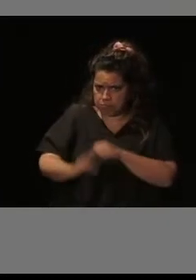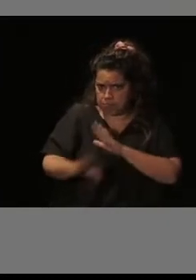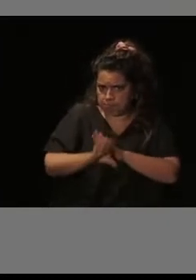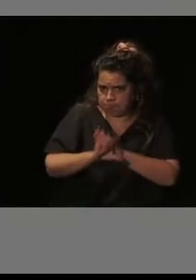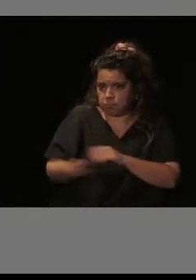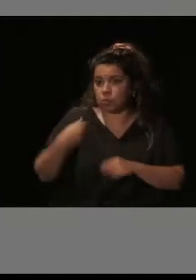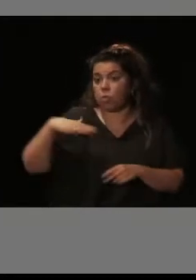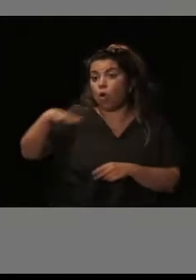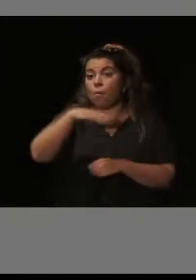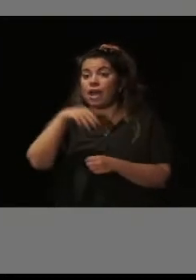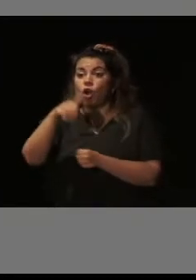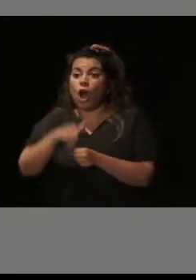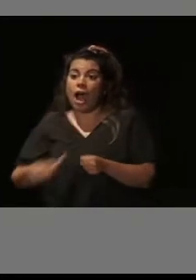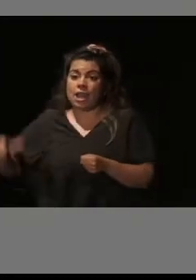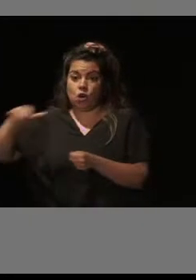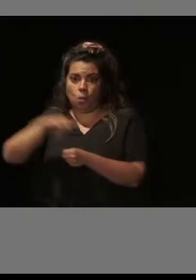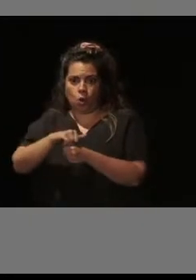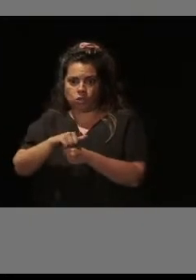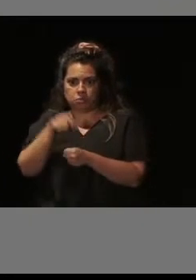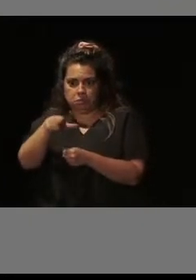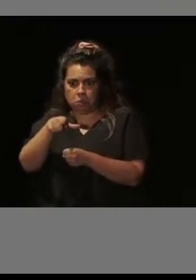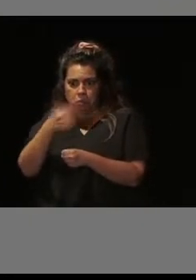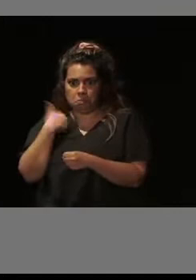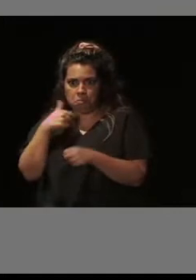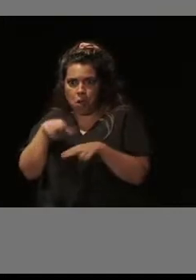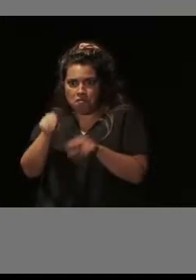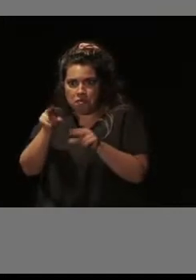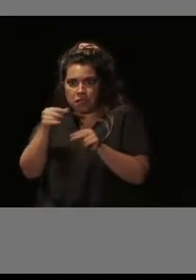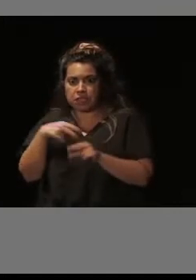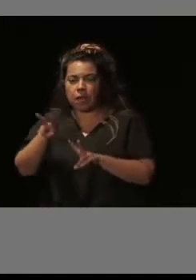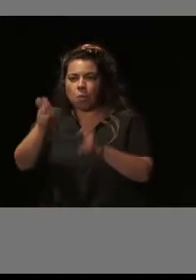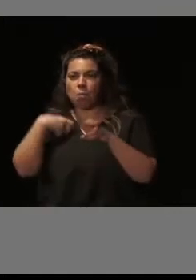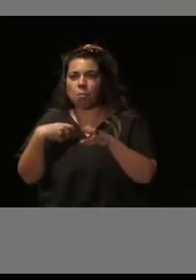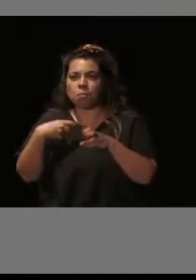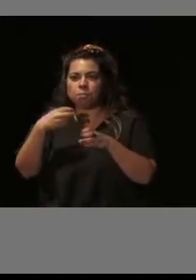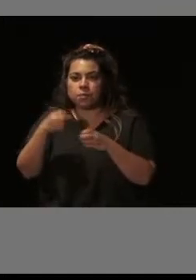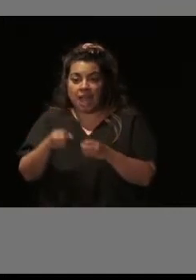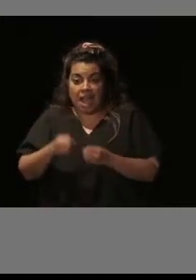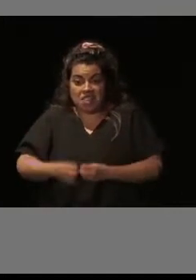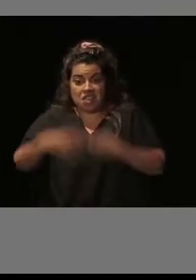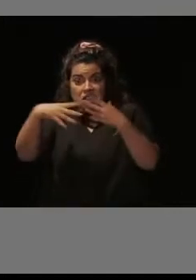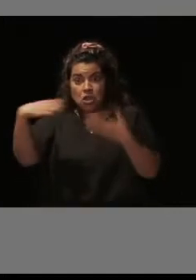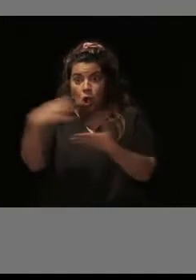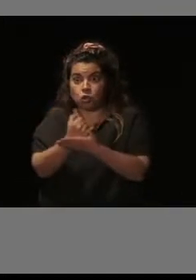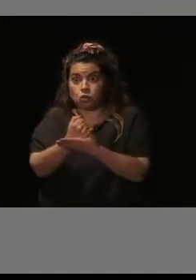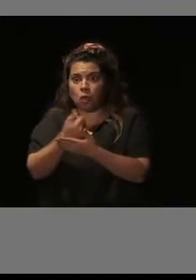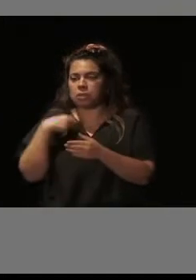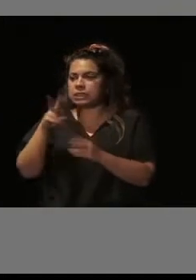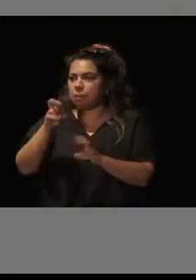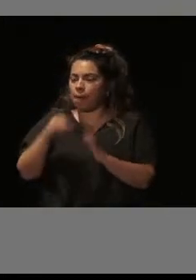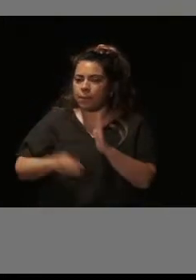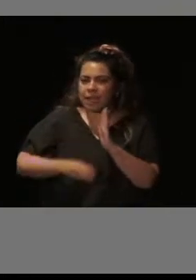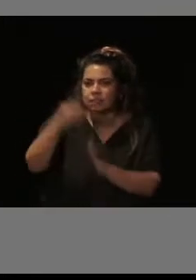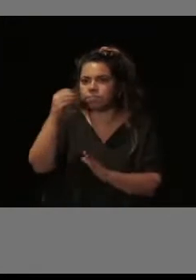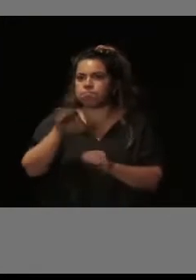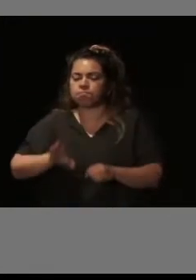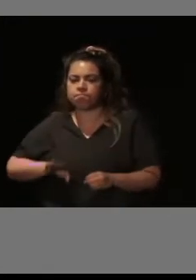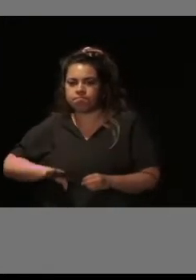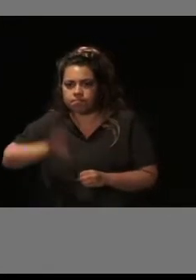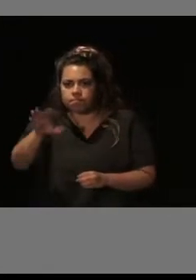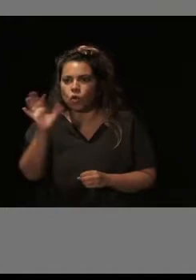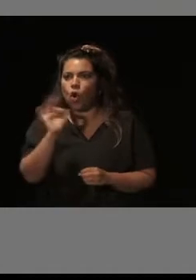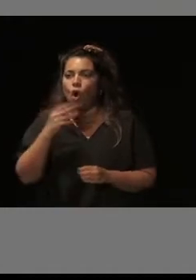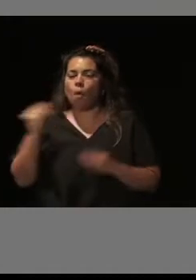barrio del aeropuerto también ya se finalizó la rehabilitación de todos sus edificios, con instalación de ascensores, rampas, mejoras